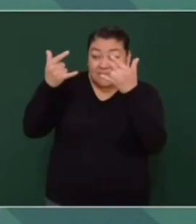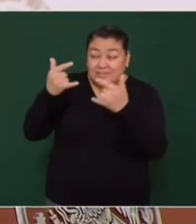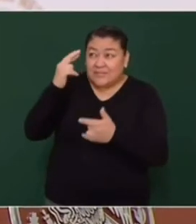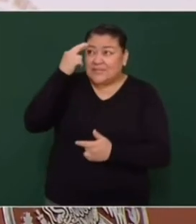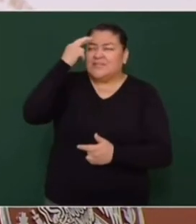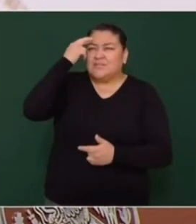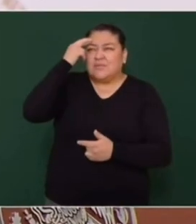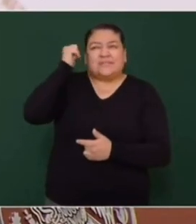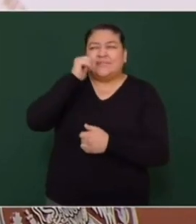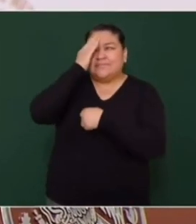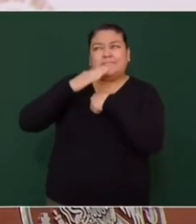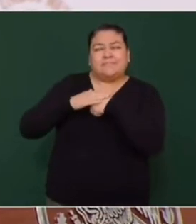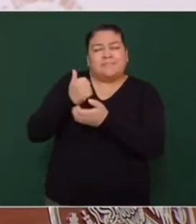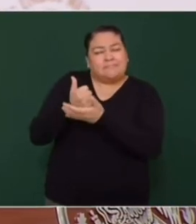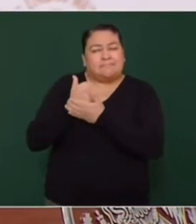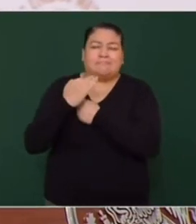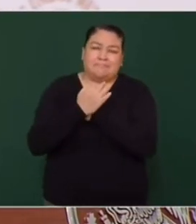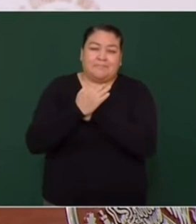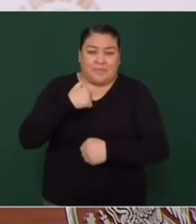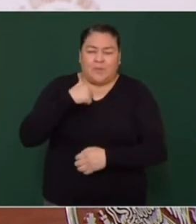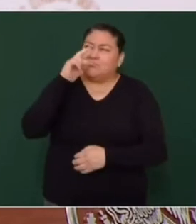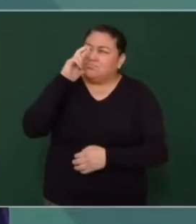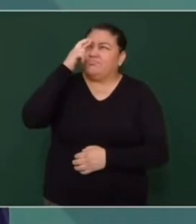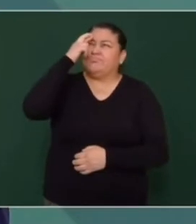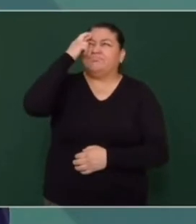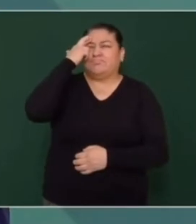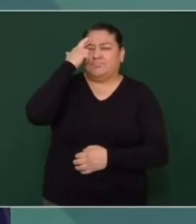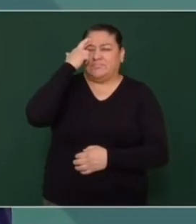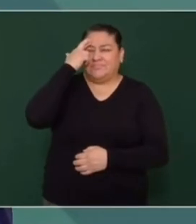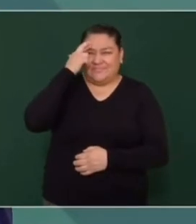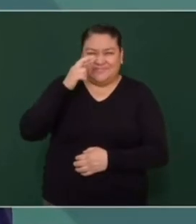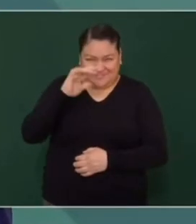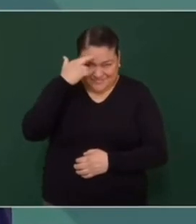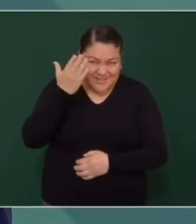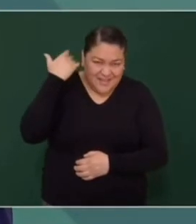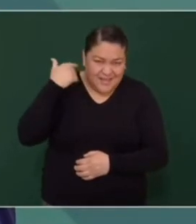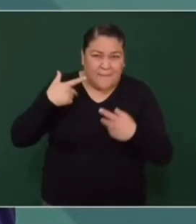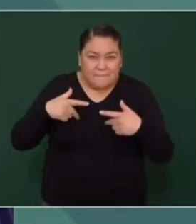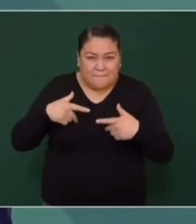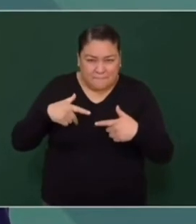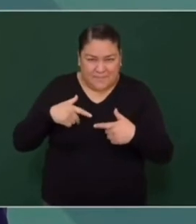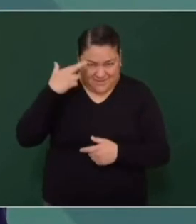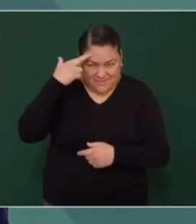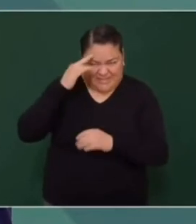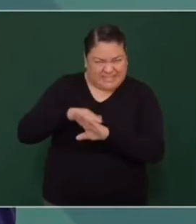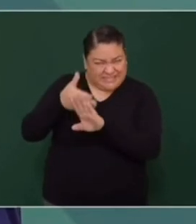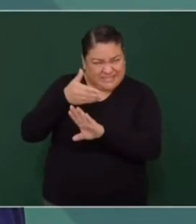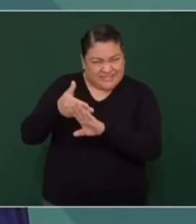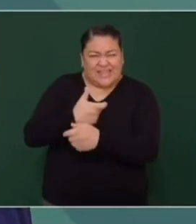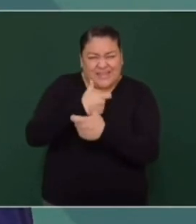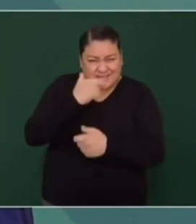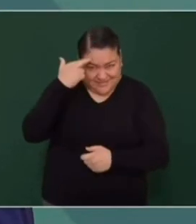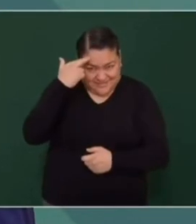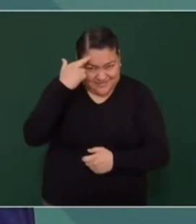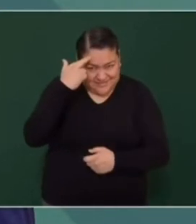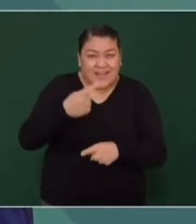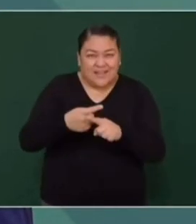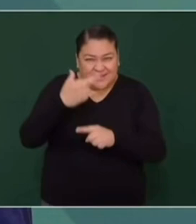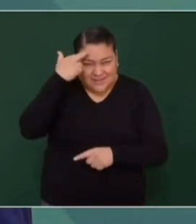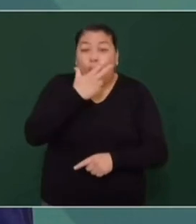vida, me acordaba de cómo perseguían y querían ridiculizar a